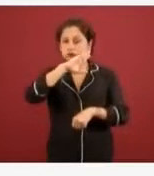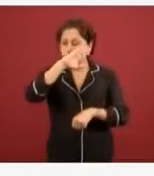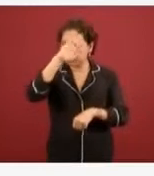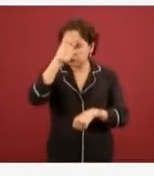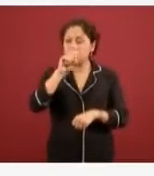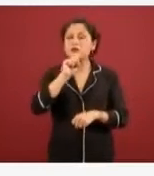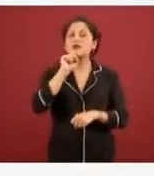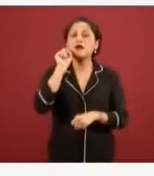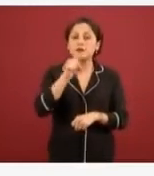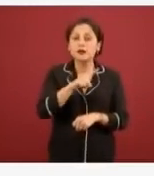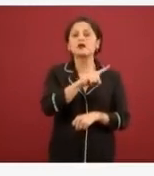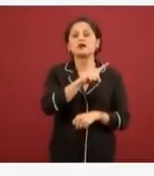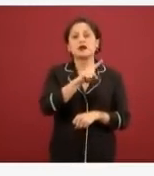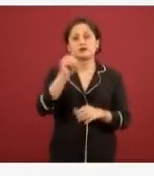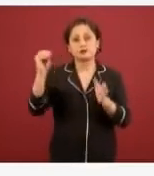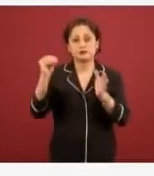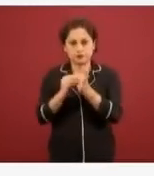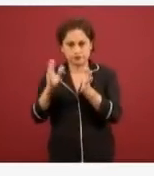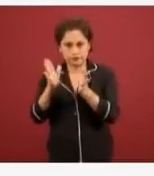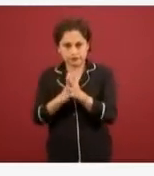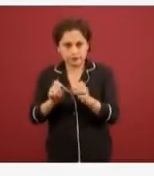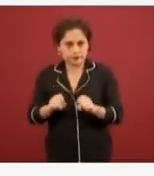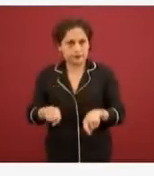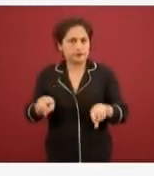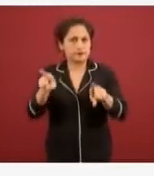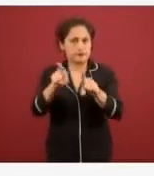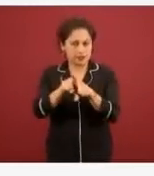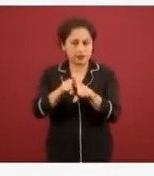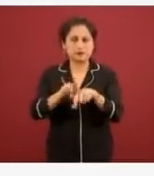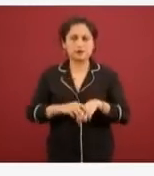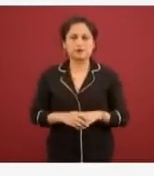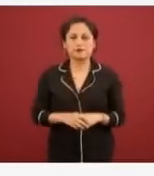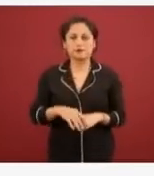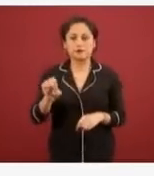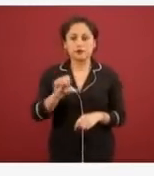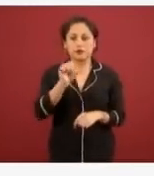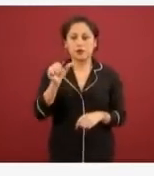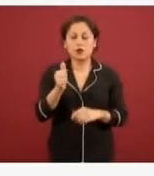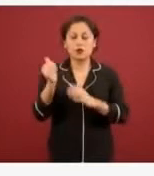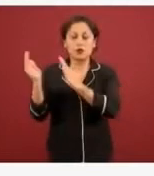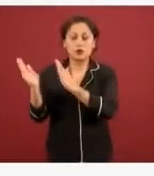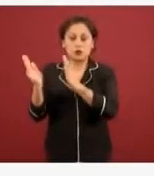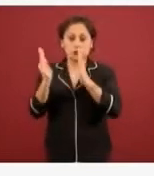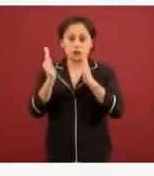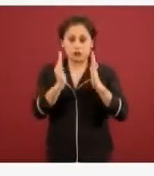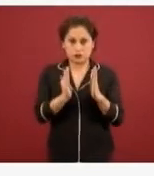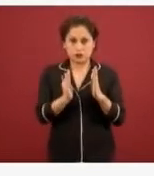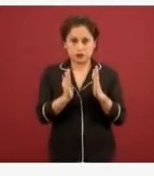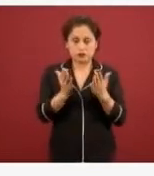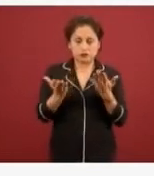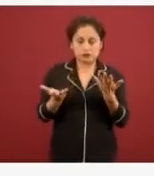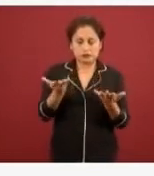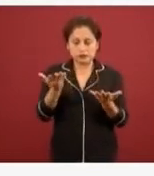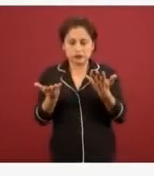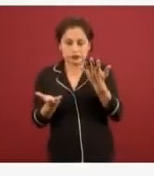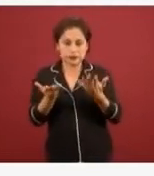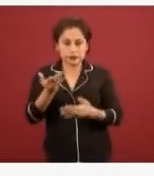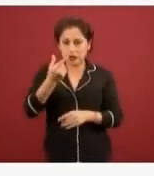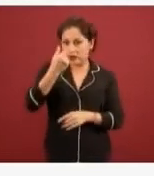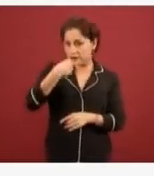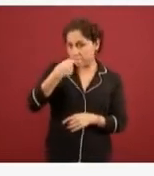Y esta es una definición más estricta, las características que hacen sospechar COVID o influenza.